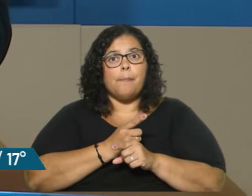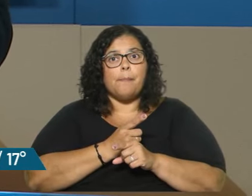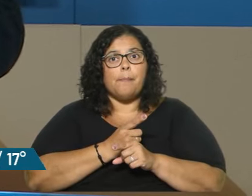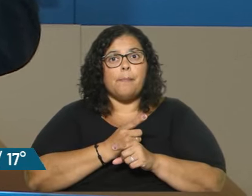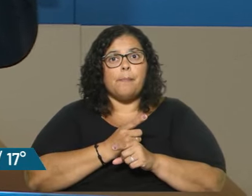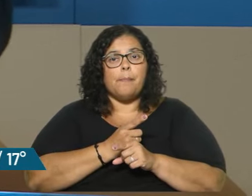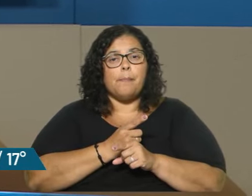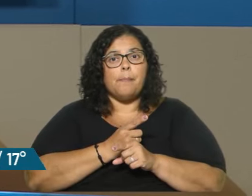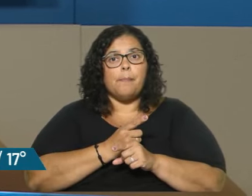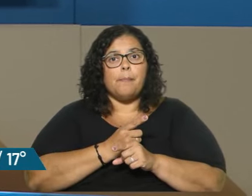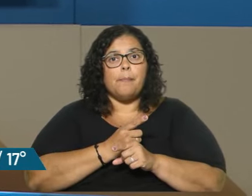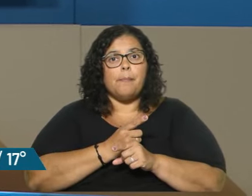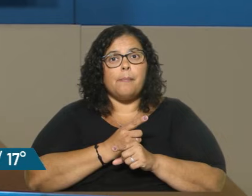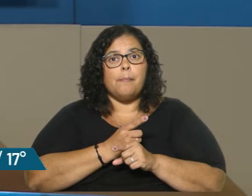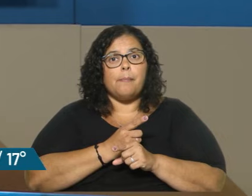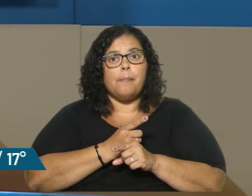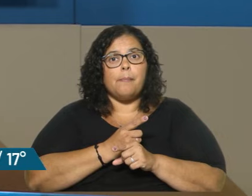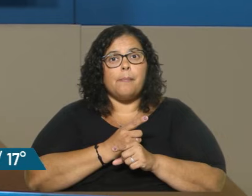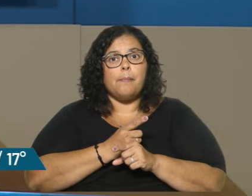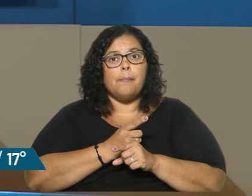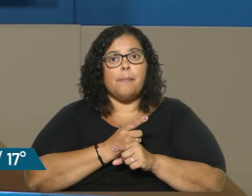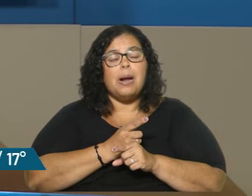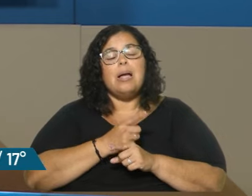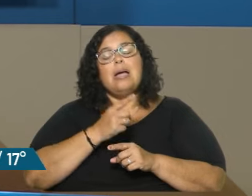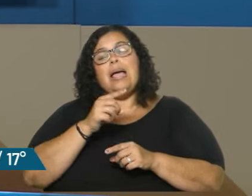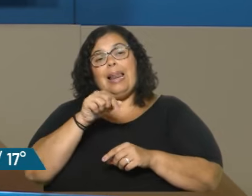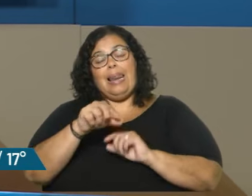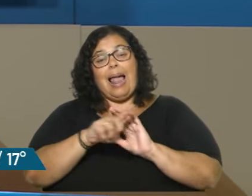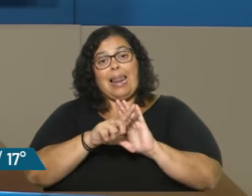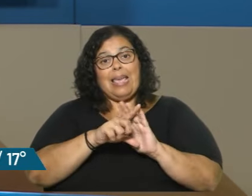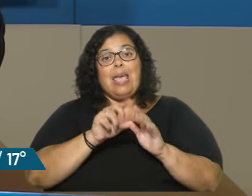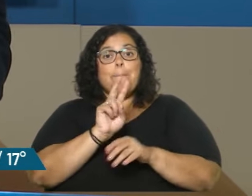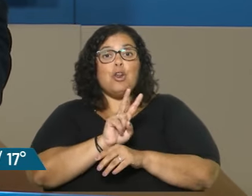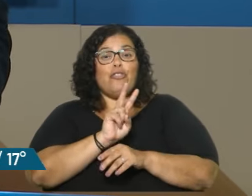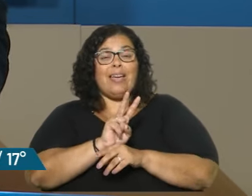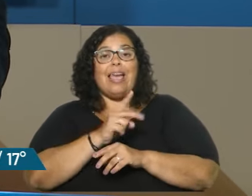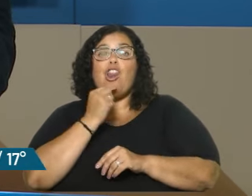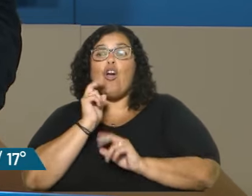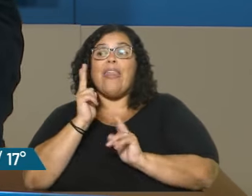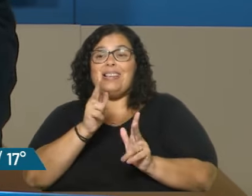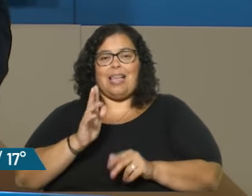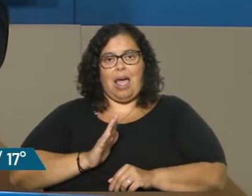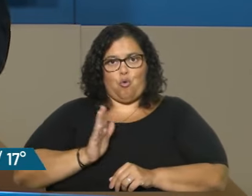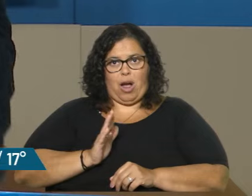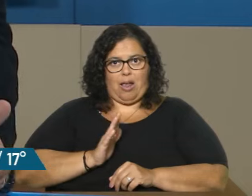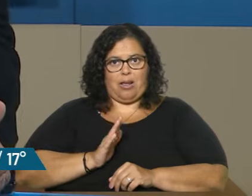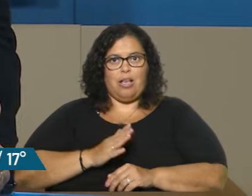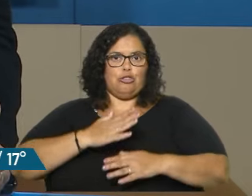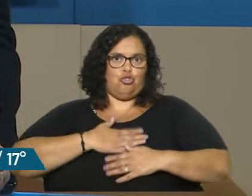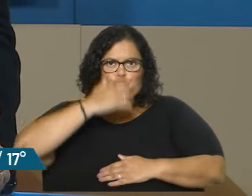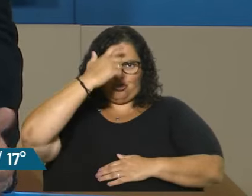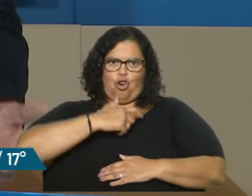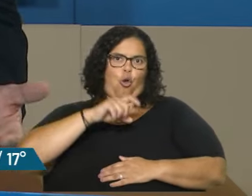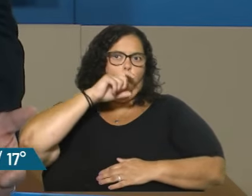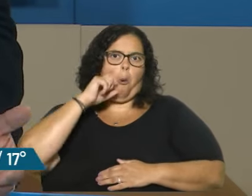digamos que protege el relato de la parte femenina. Y quien habla no es ni machista ni feminista, por